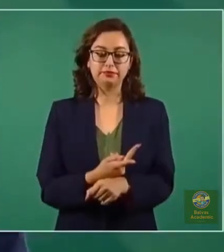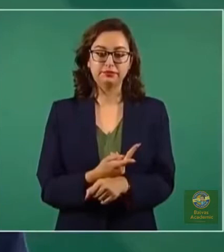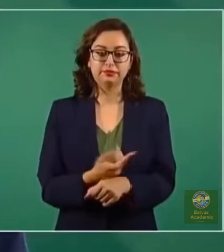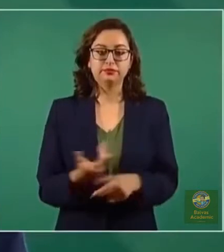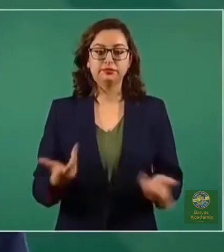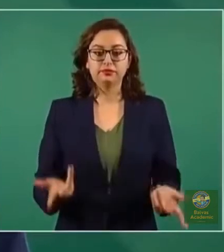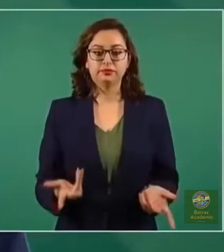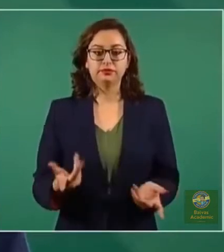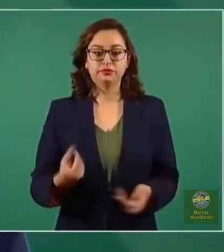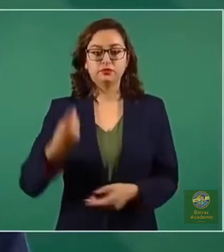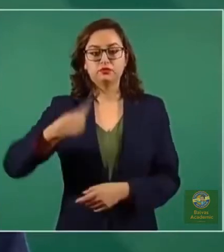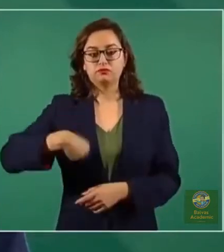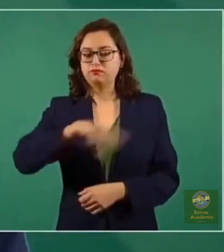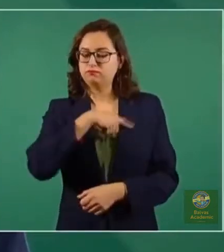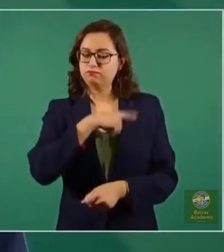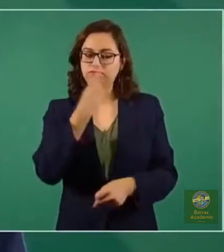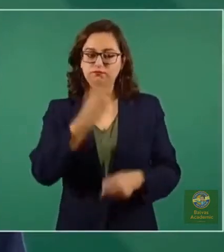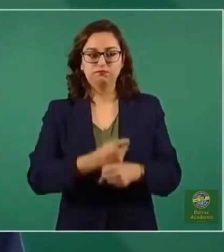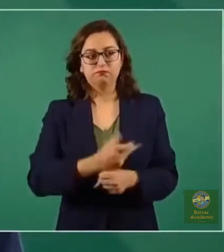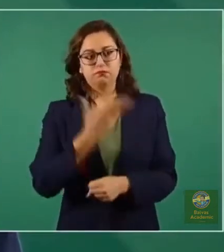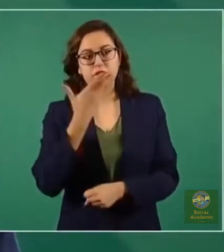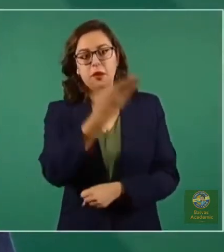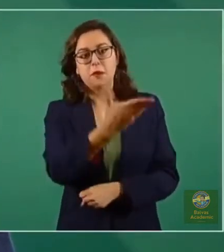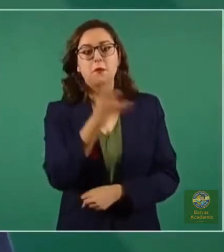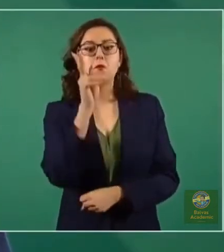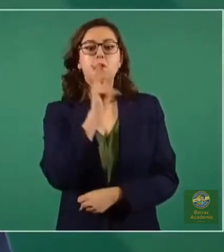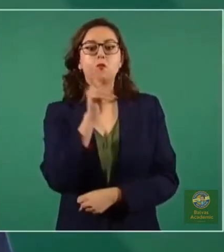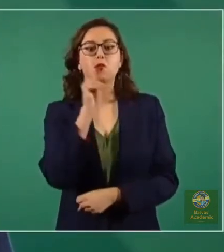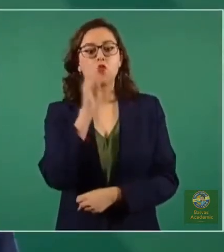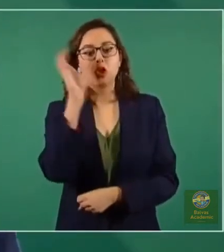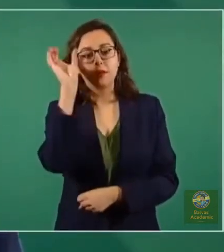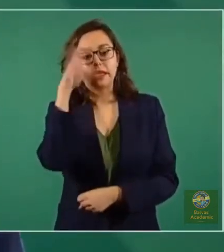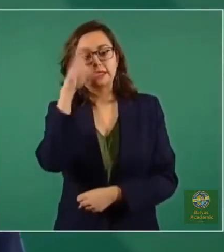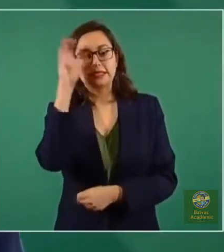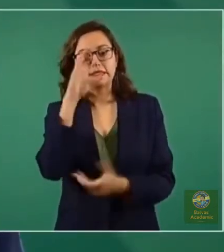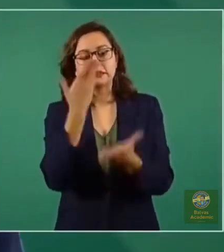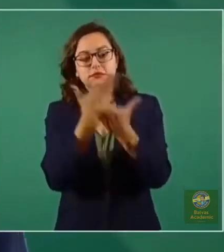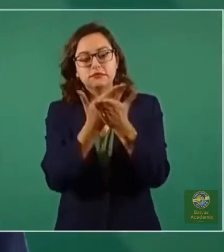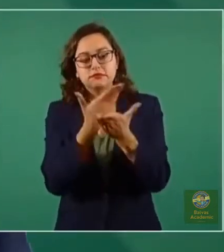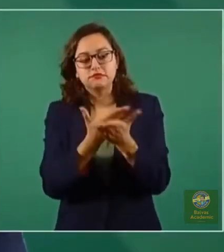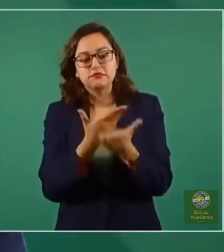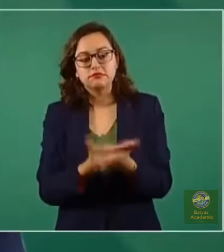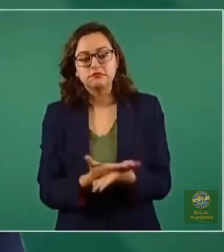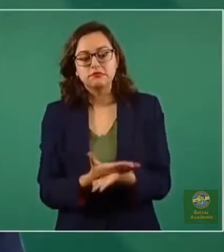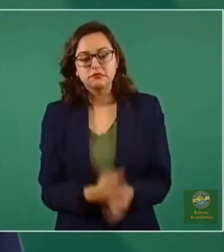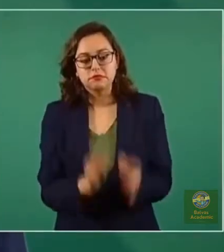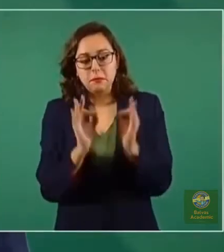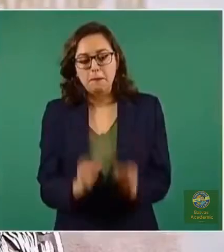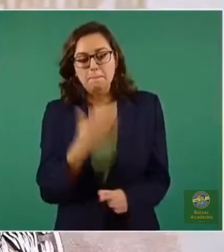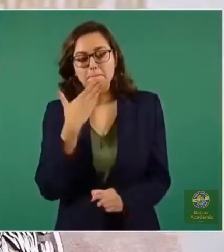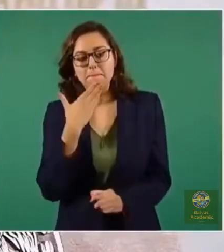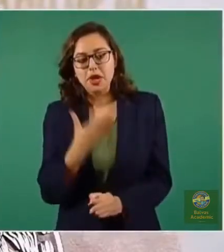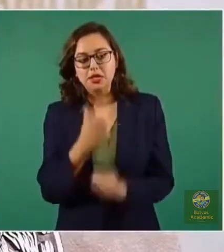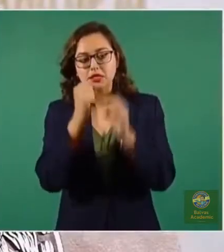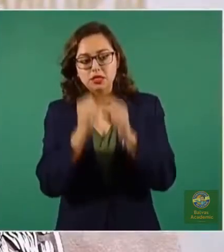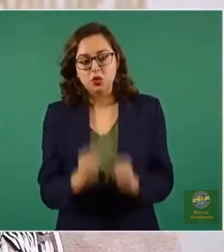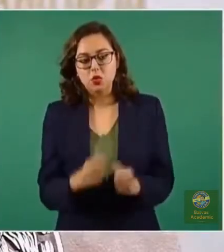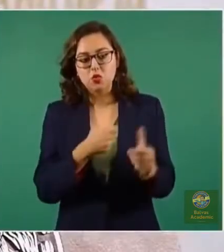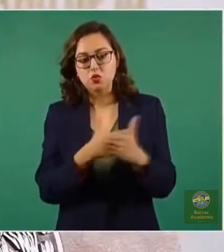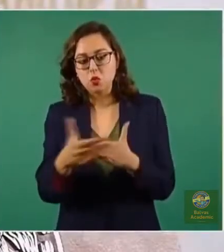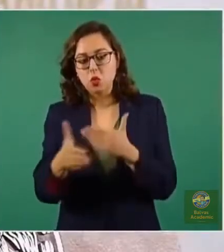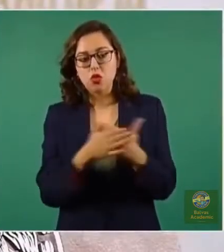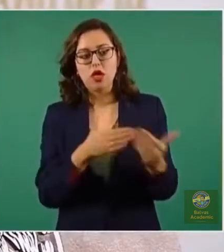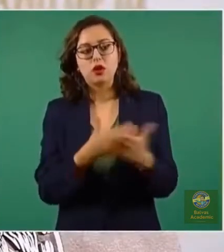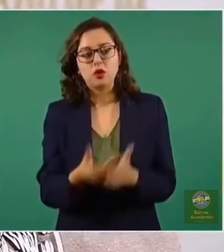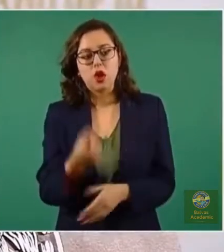buscamos tener la evidencia científica más sólida, más consistente, más actualizada, que permita tomar